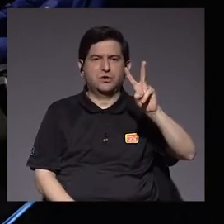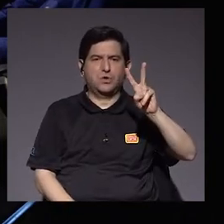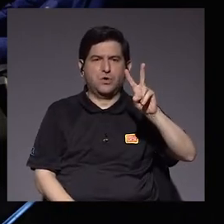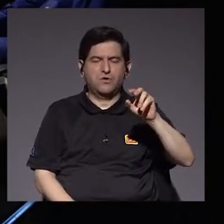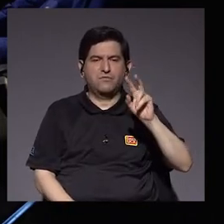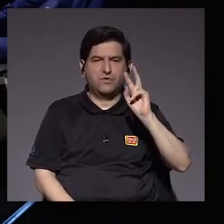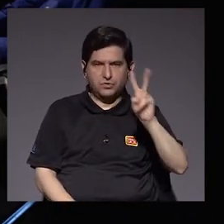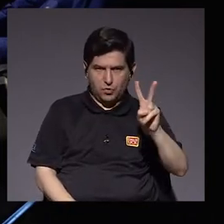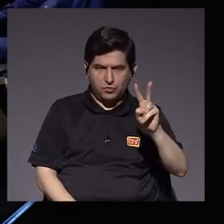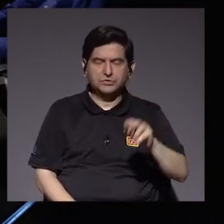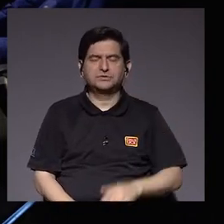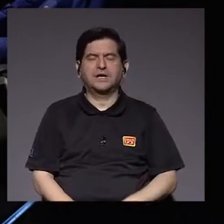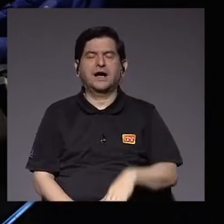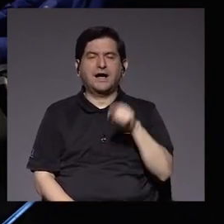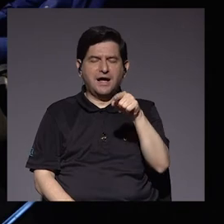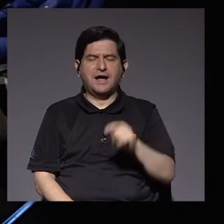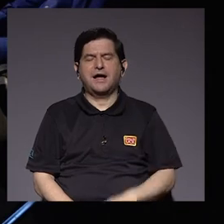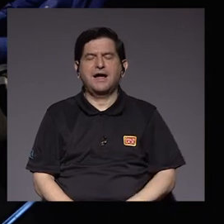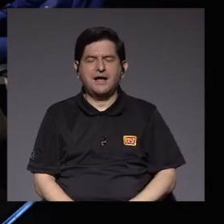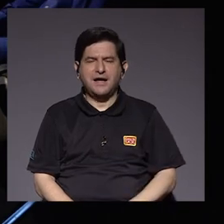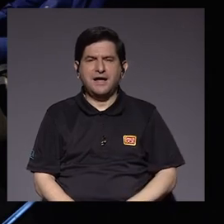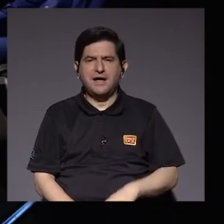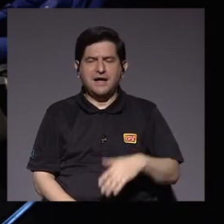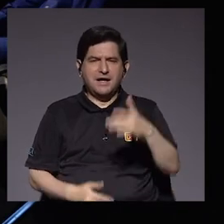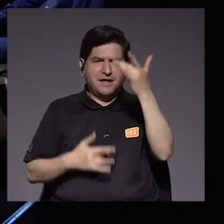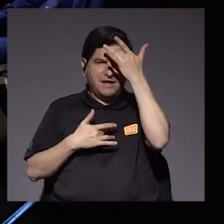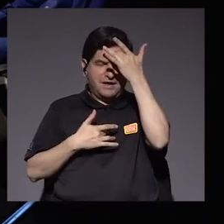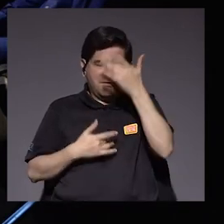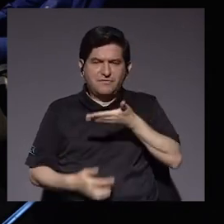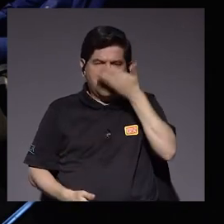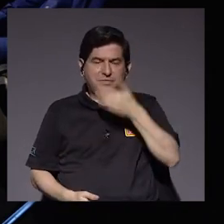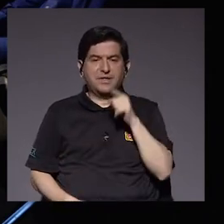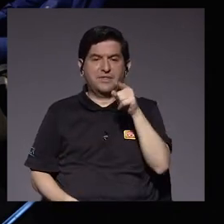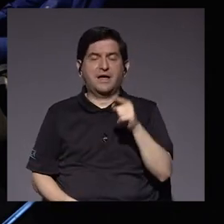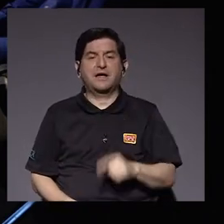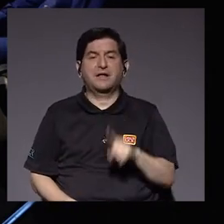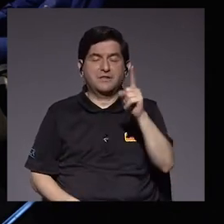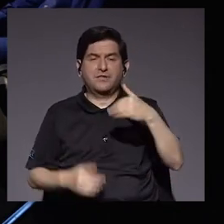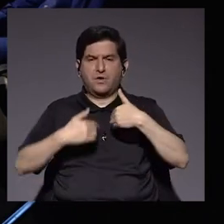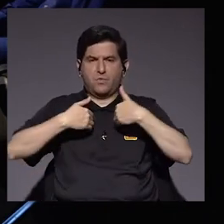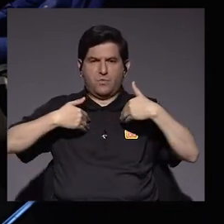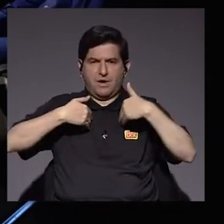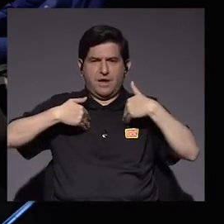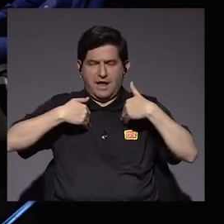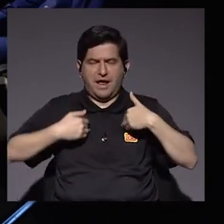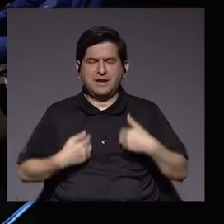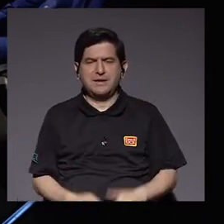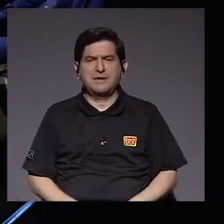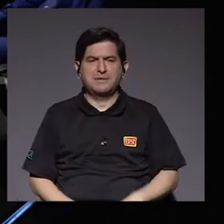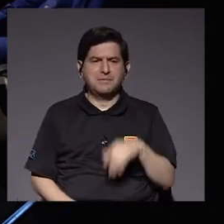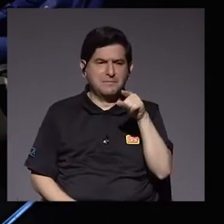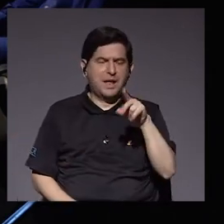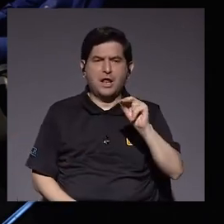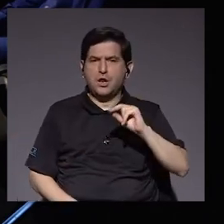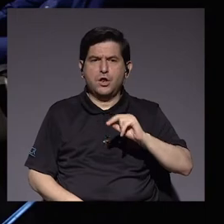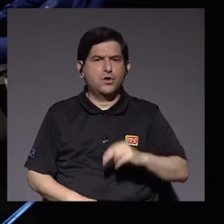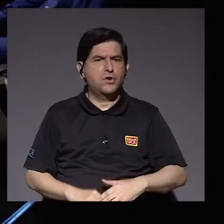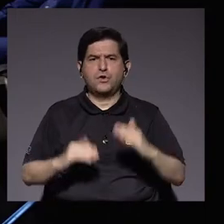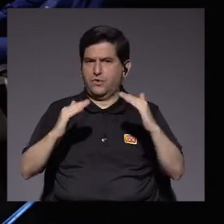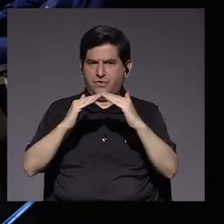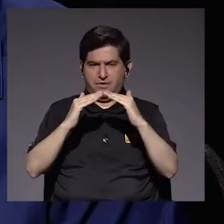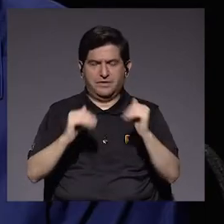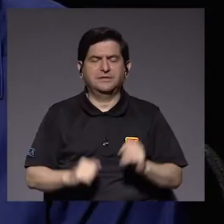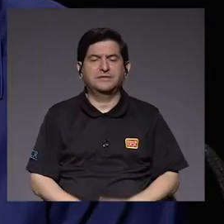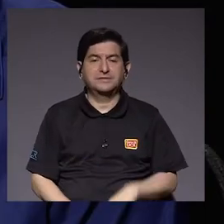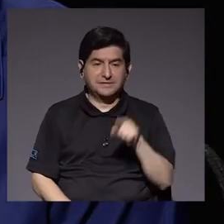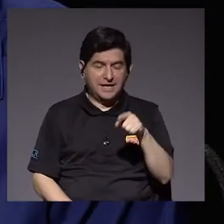infecciones respiratorias y que provienen de un animal de vida silvestre. Efectivamente, el consumo de